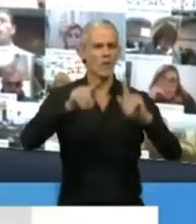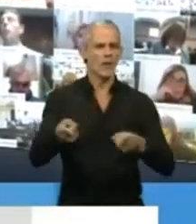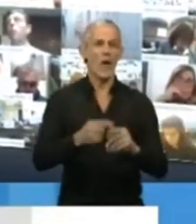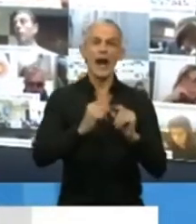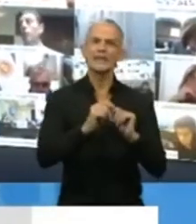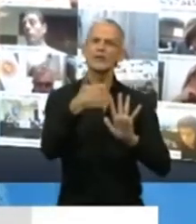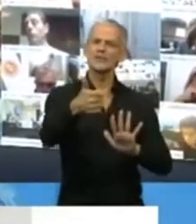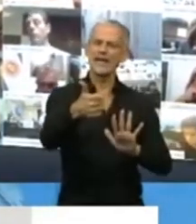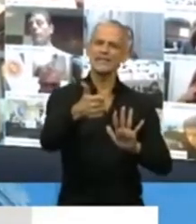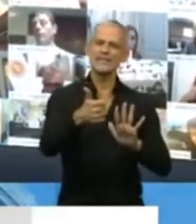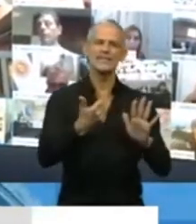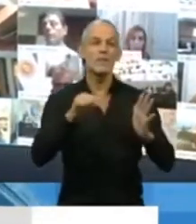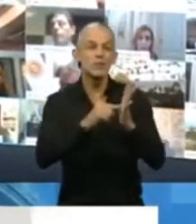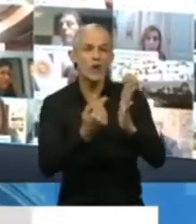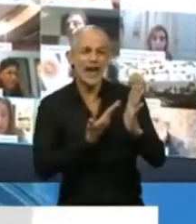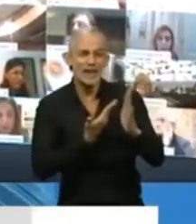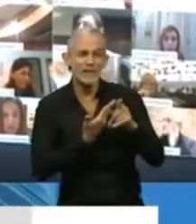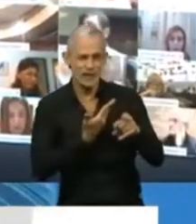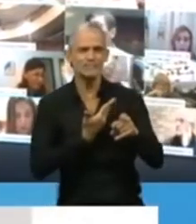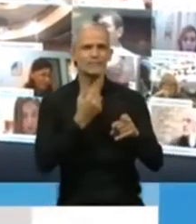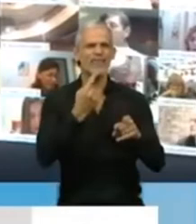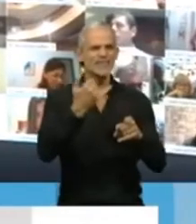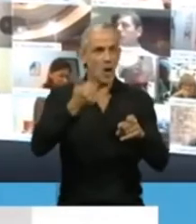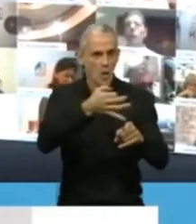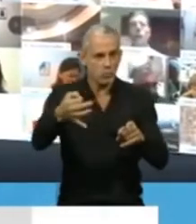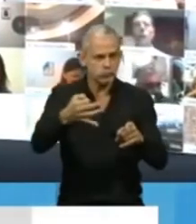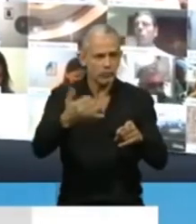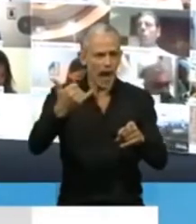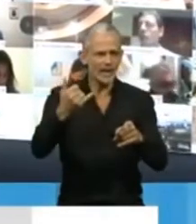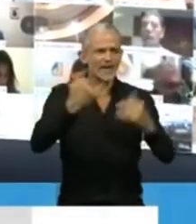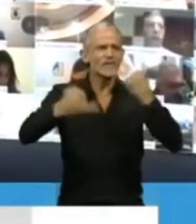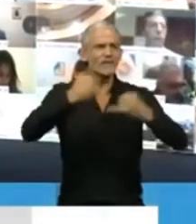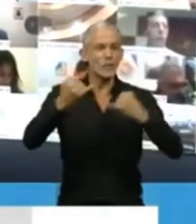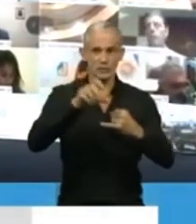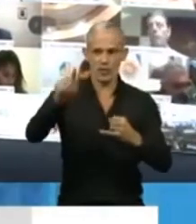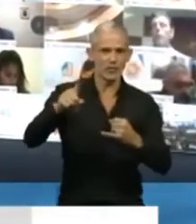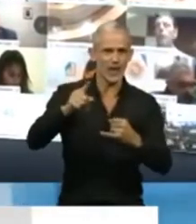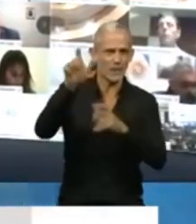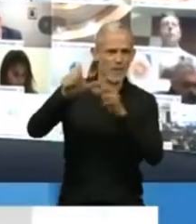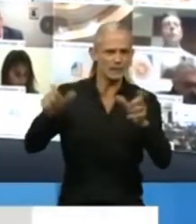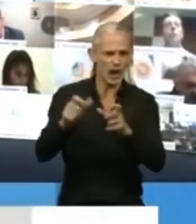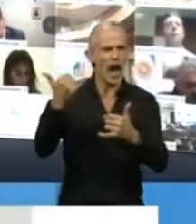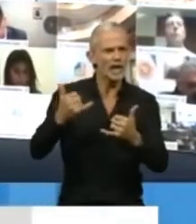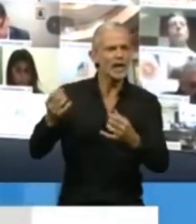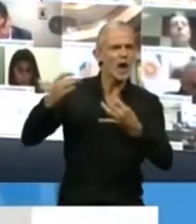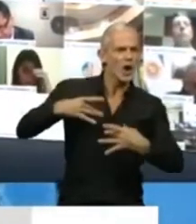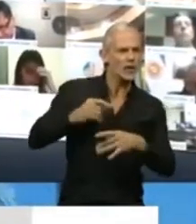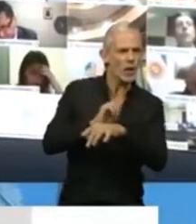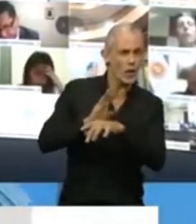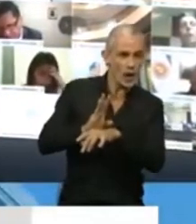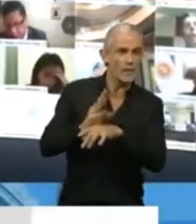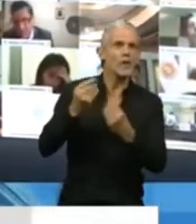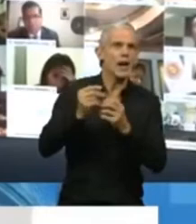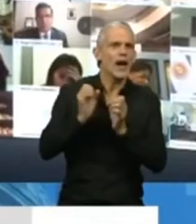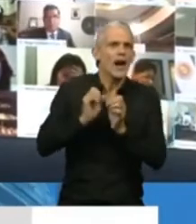artículo 6, el inciso F, en donde si bien es cierto que esté utilizando la información del personal de salud contagiado para evitar posibles